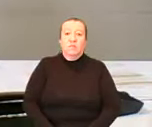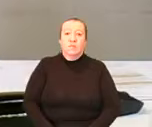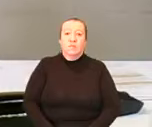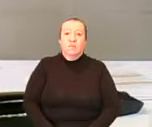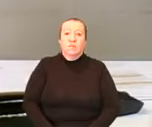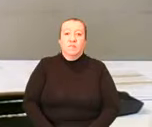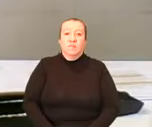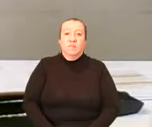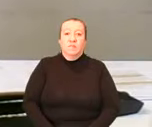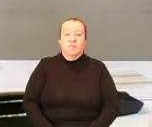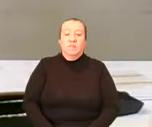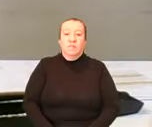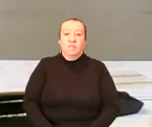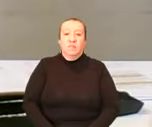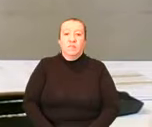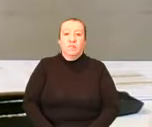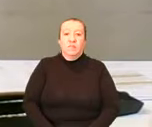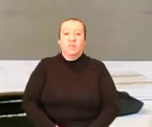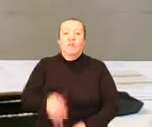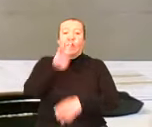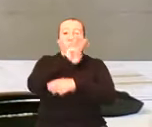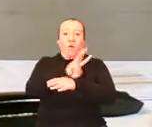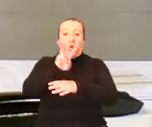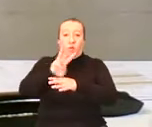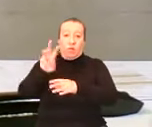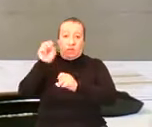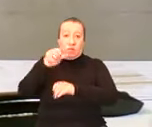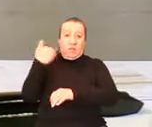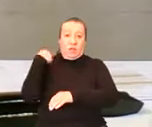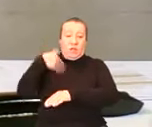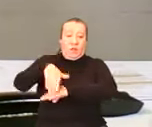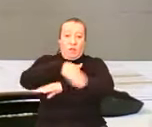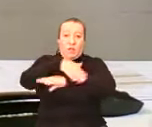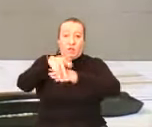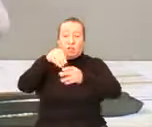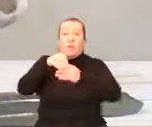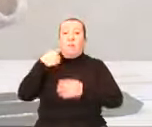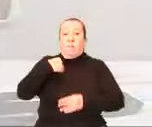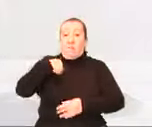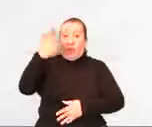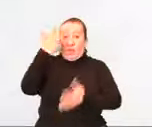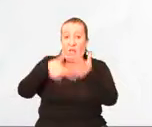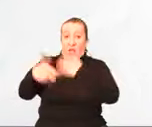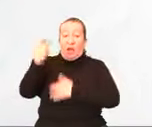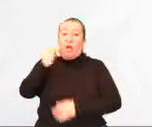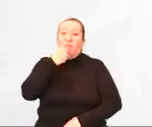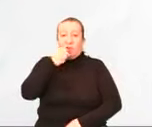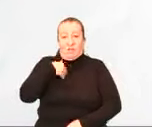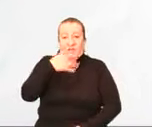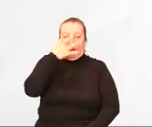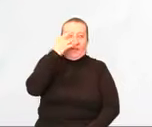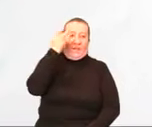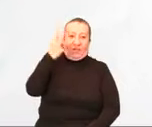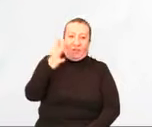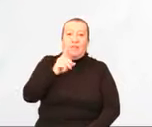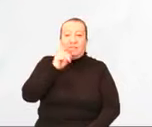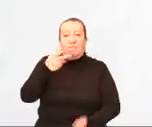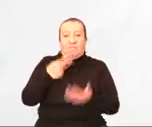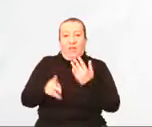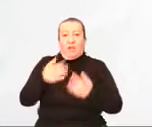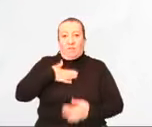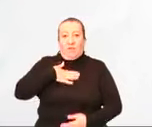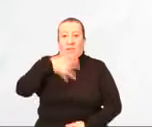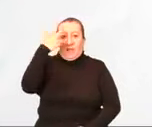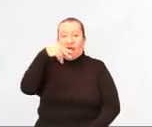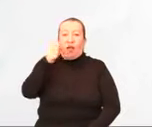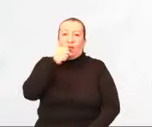diapositiva, pero mi hija que es periodista, y que yo odio a los periodistas, mi segunda hija es periodista. Si lo que más necesitamos